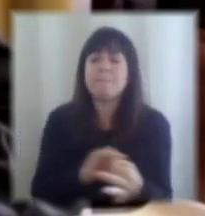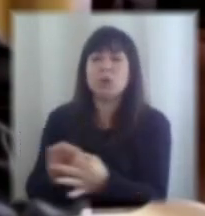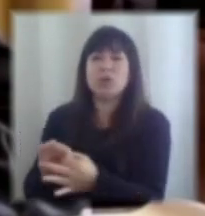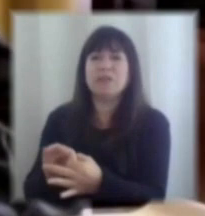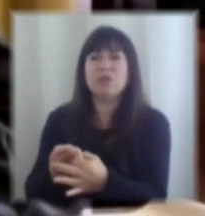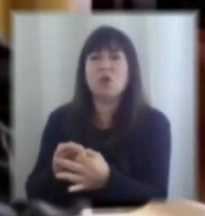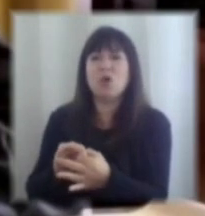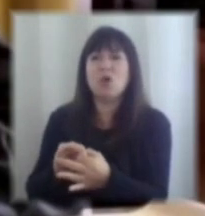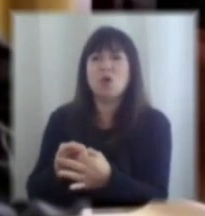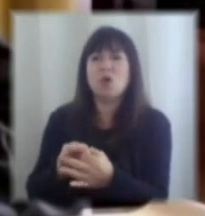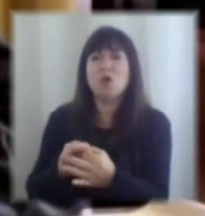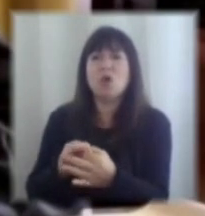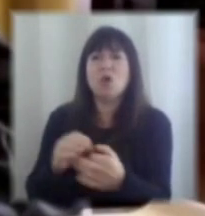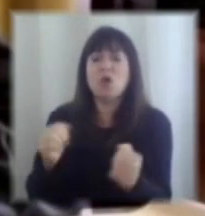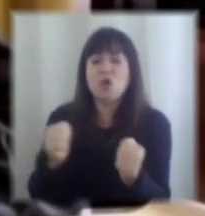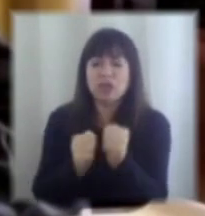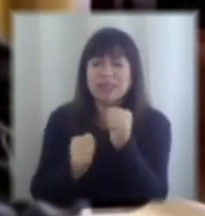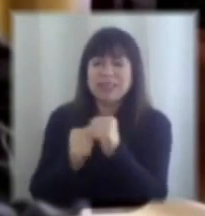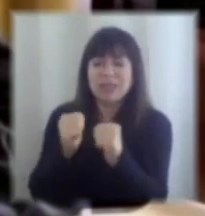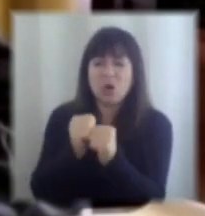logísticas de interés país